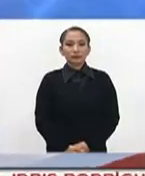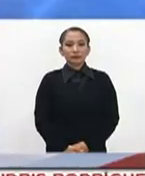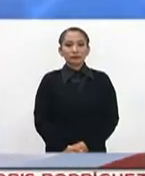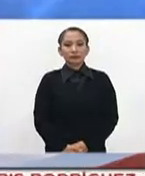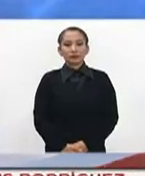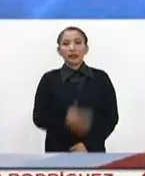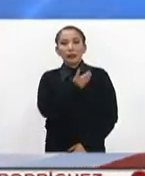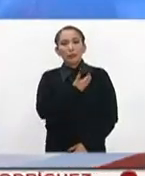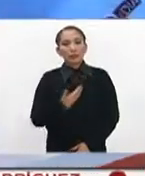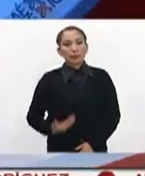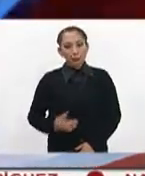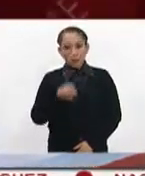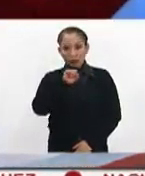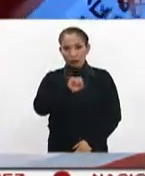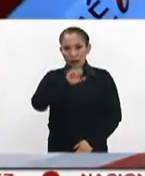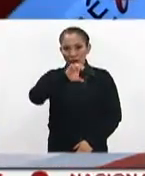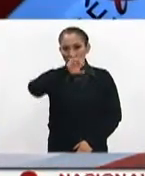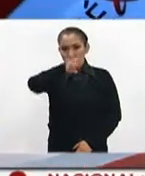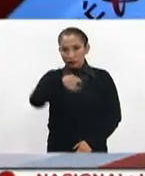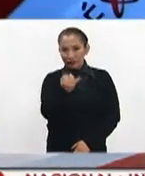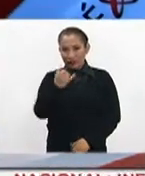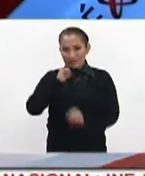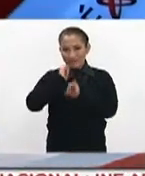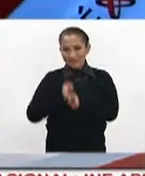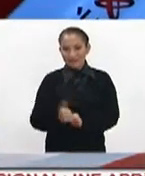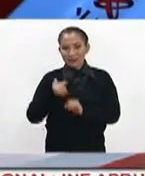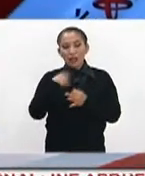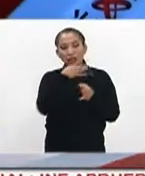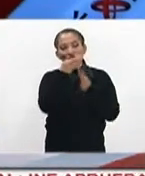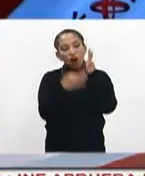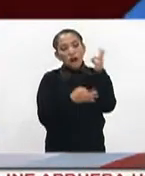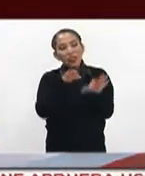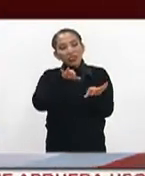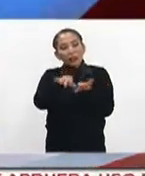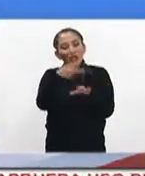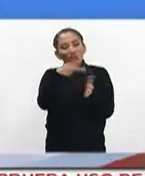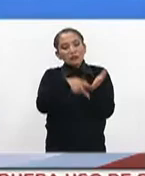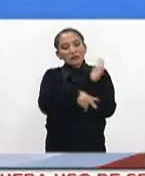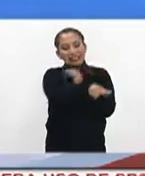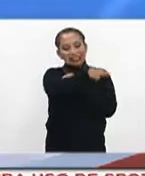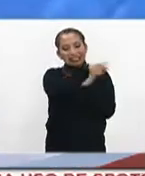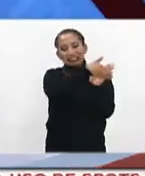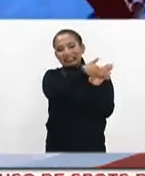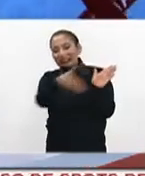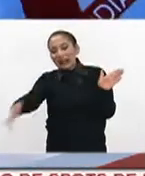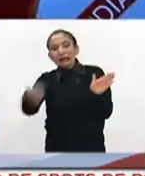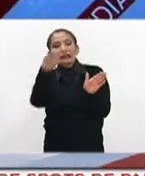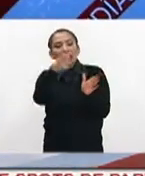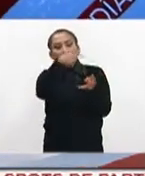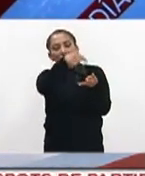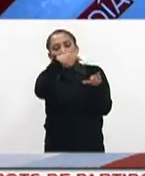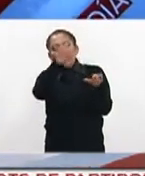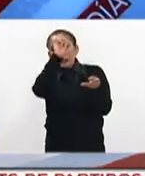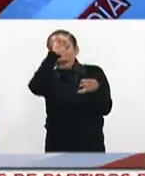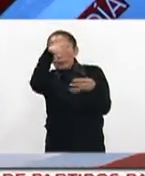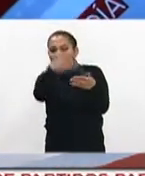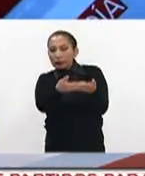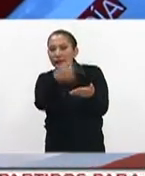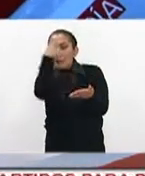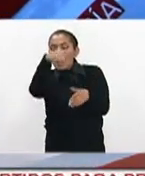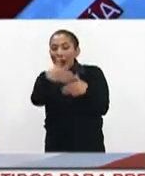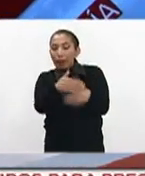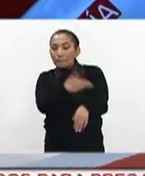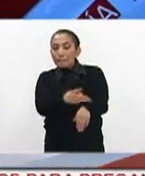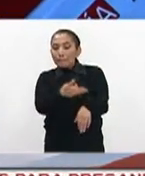Y el presidente de la Suprema Corte de Justicia de la Nación rindió su informe de labores 2017 y estas fueron las recomendaciones que hizo